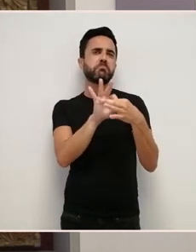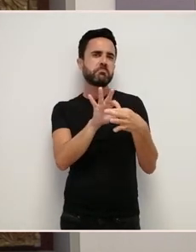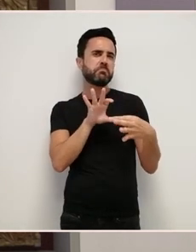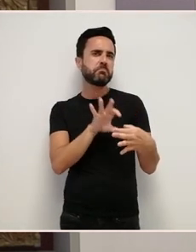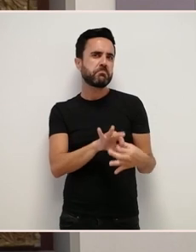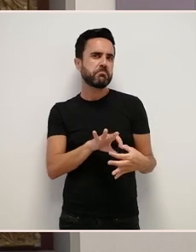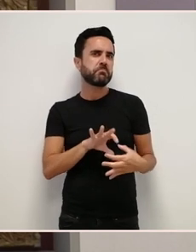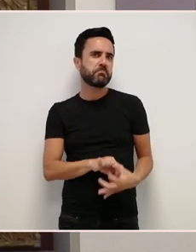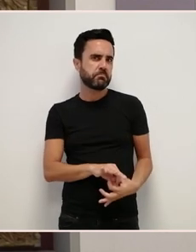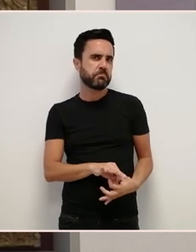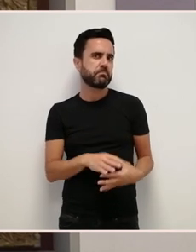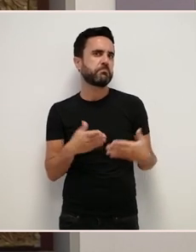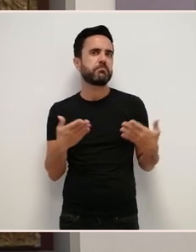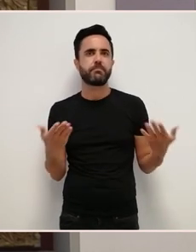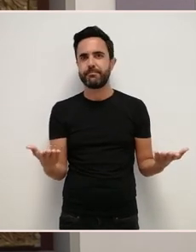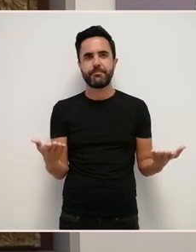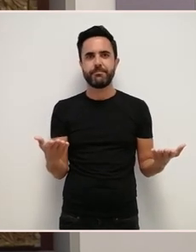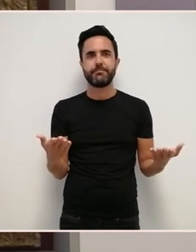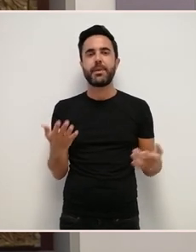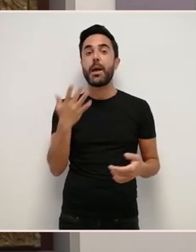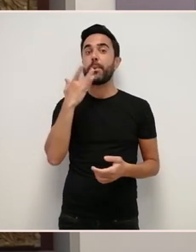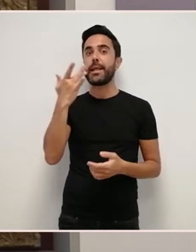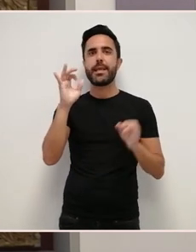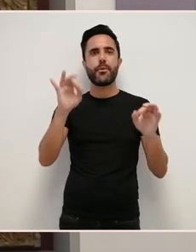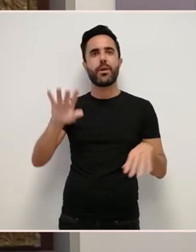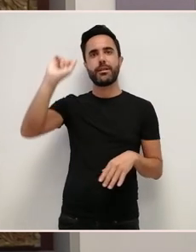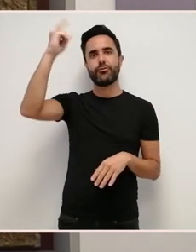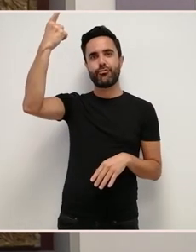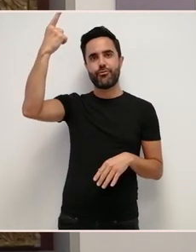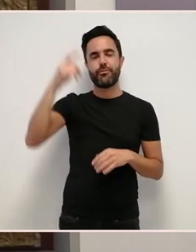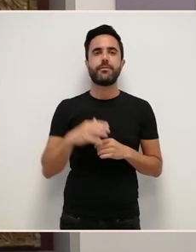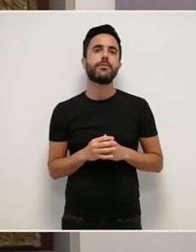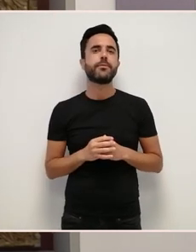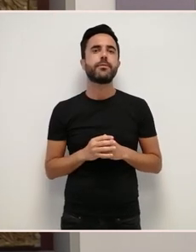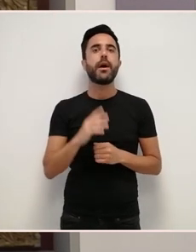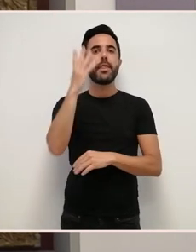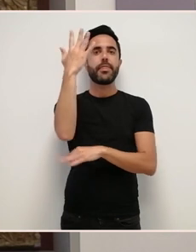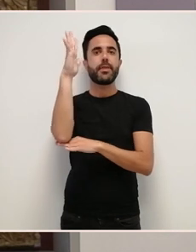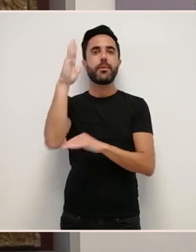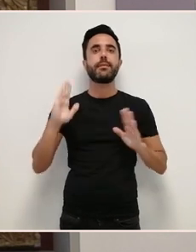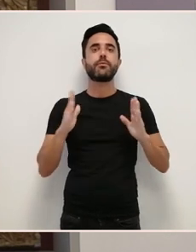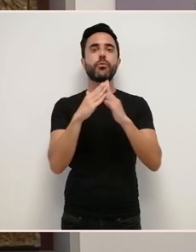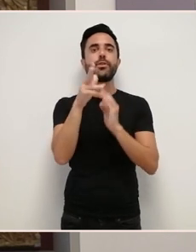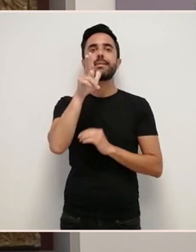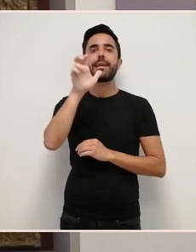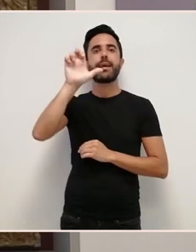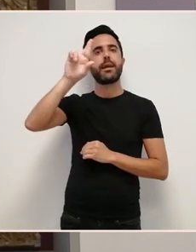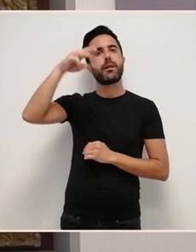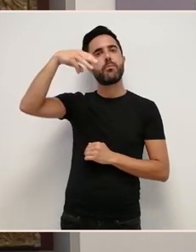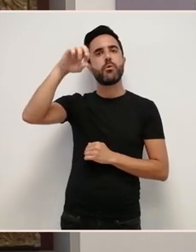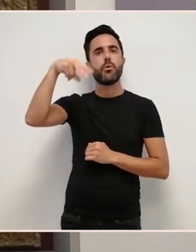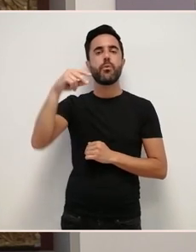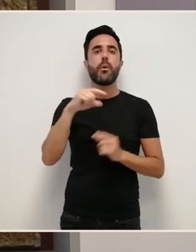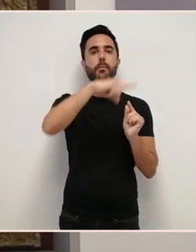Deste xeito teríamos reloce como o sol Ciprés dos Montes de Hermón,